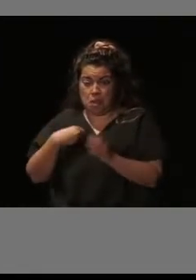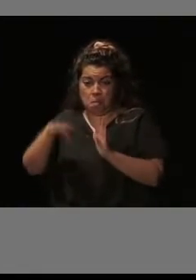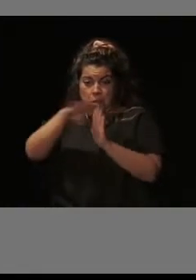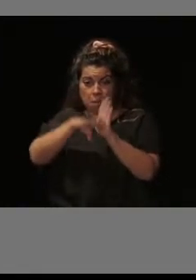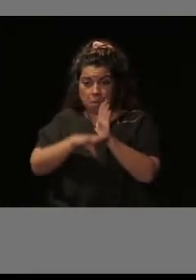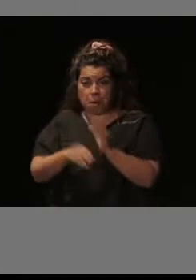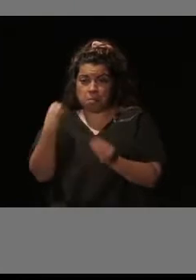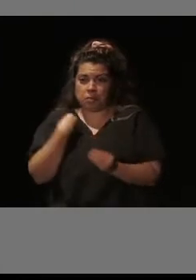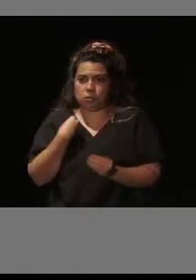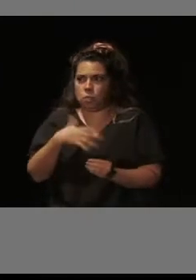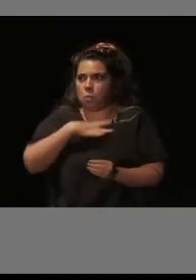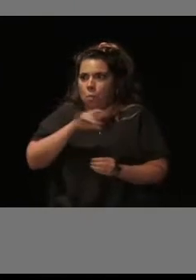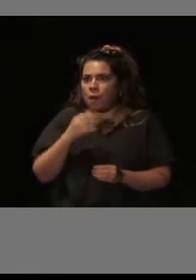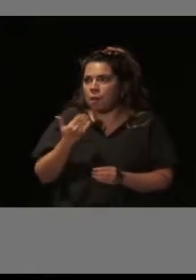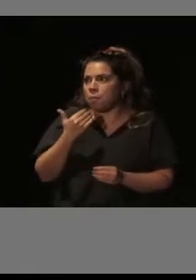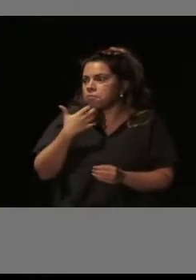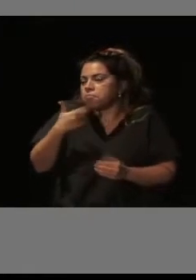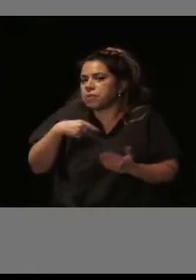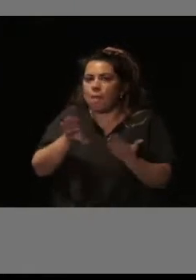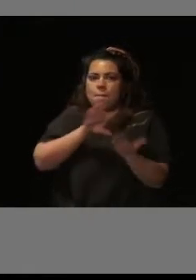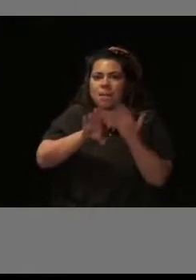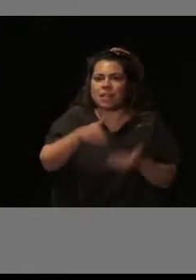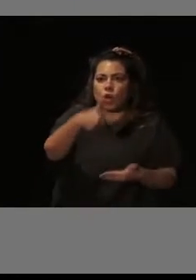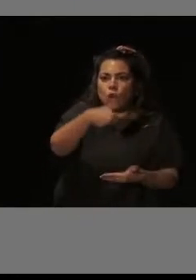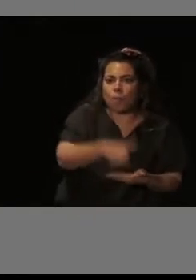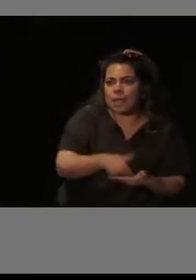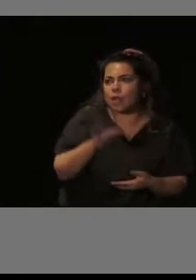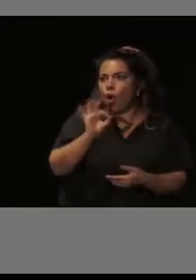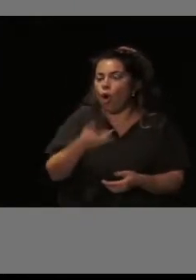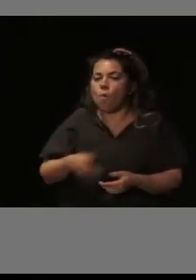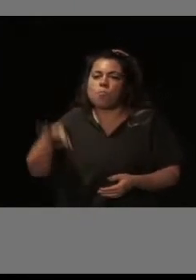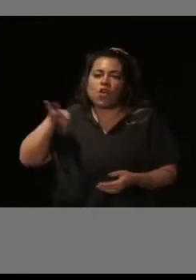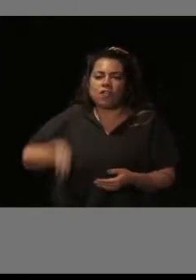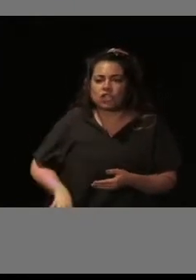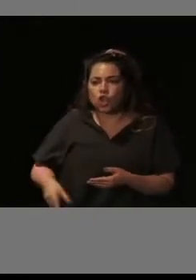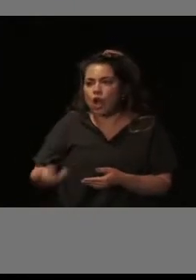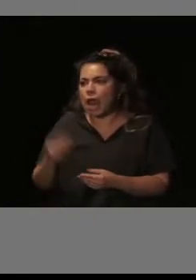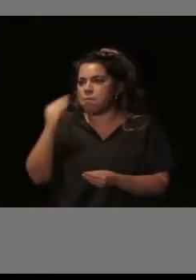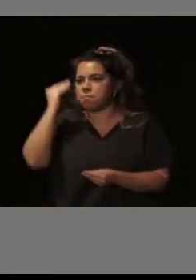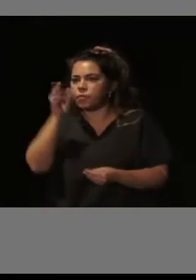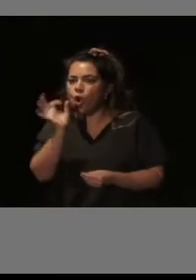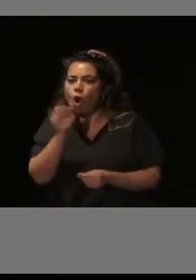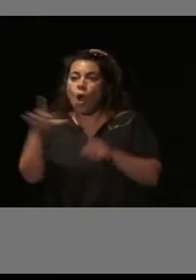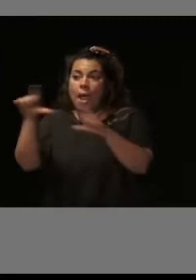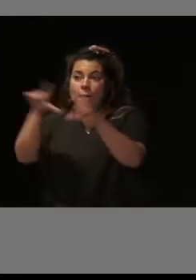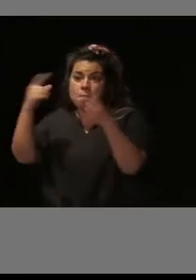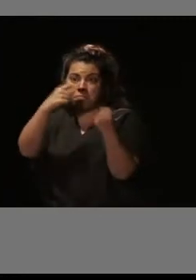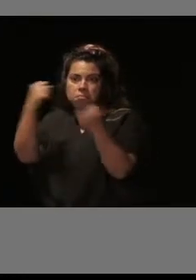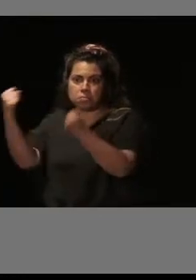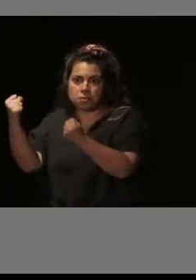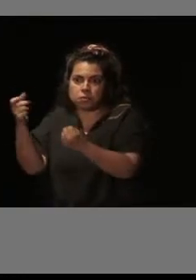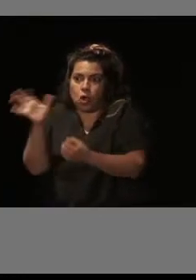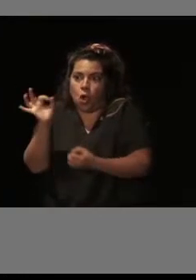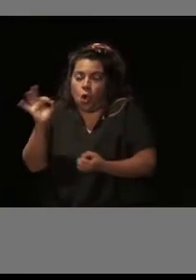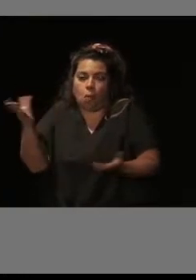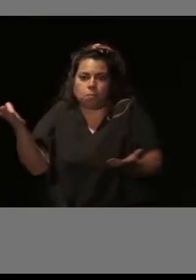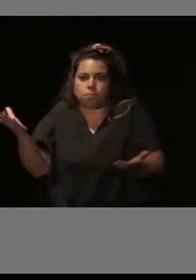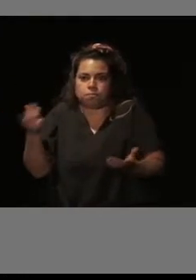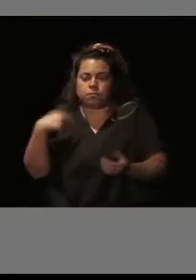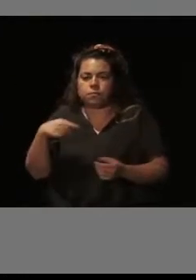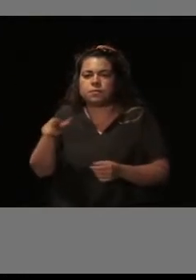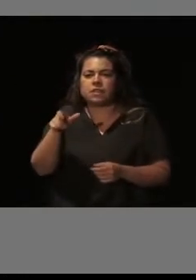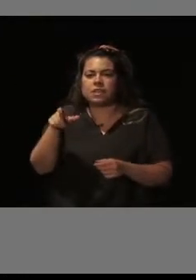vista de un vecino o vecina, de un profesional, de una empresa o cualquiera de los agentes que